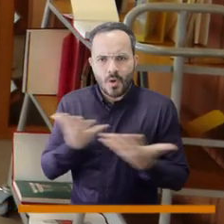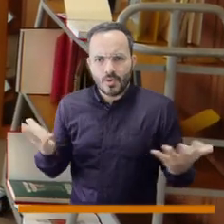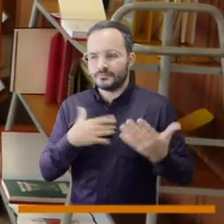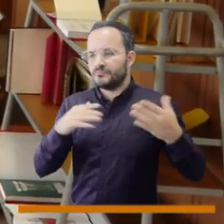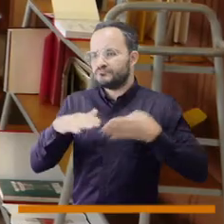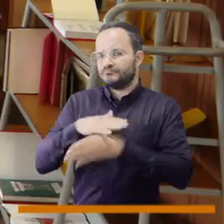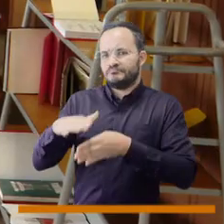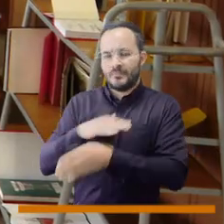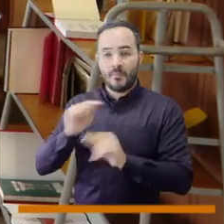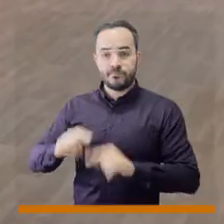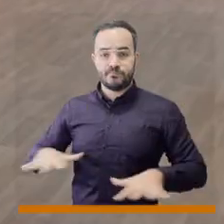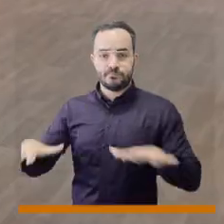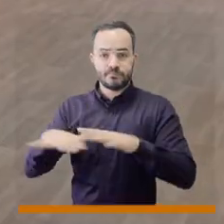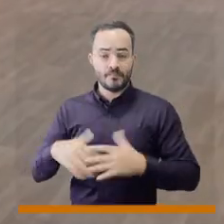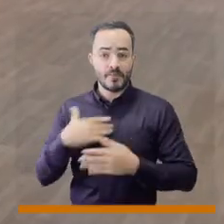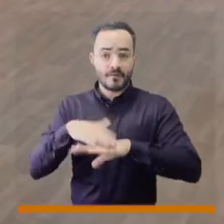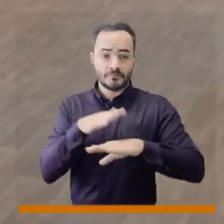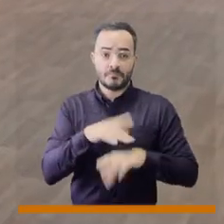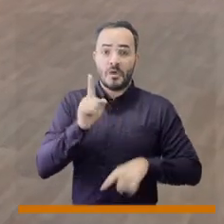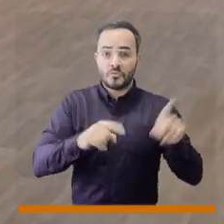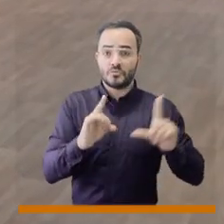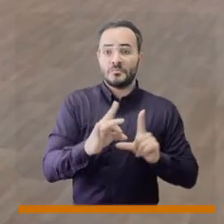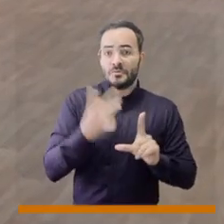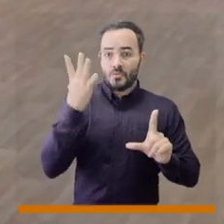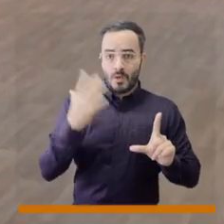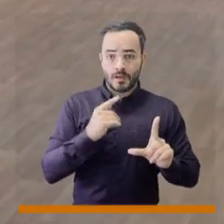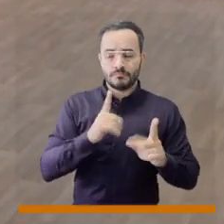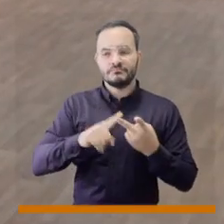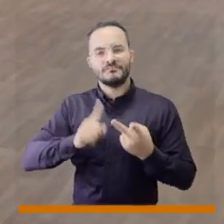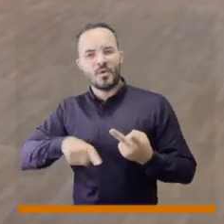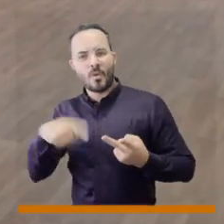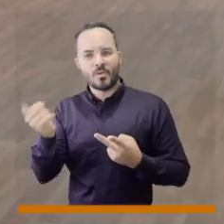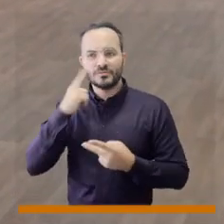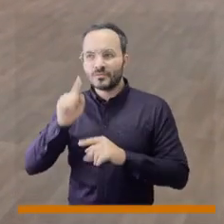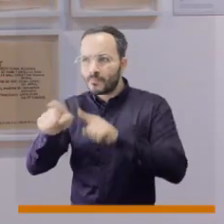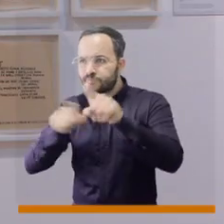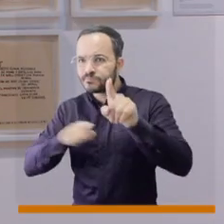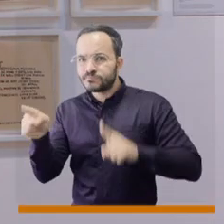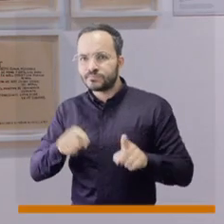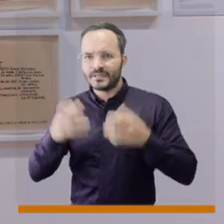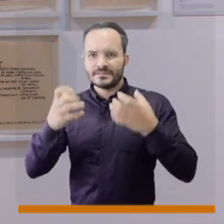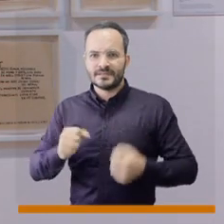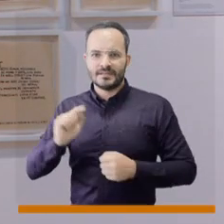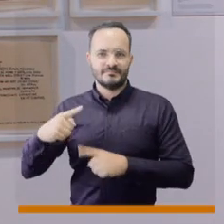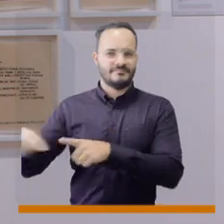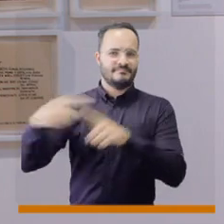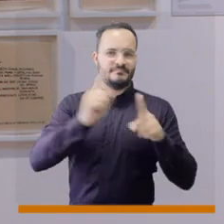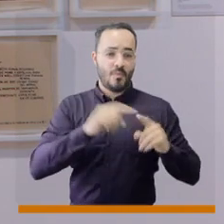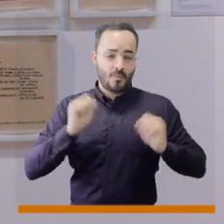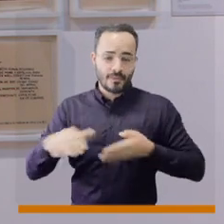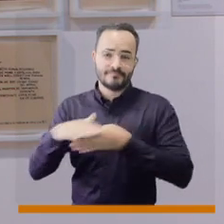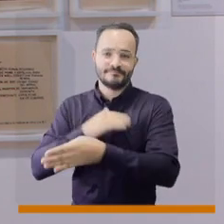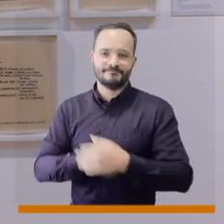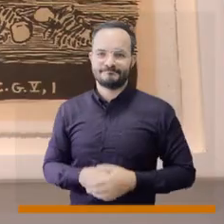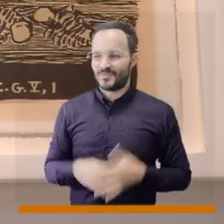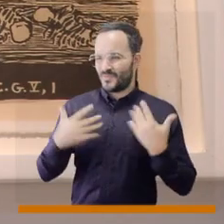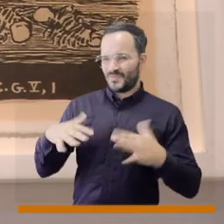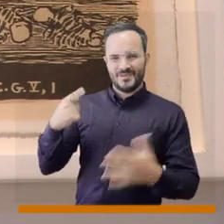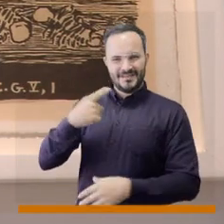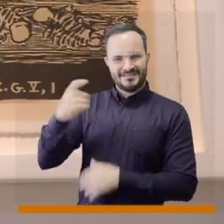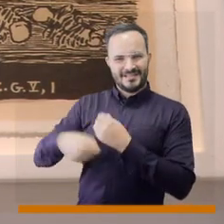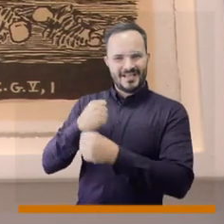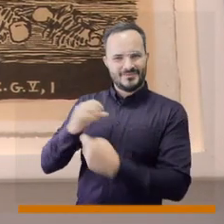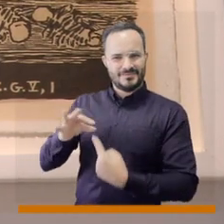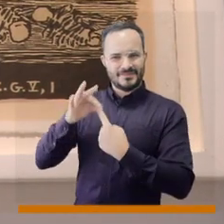materiales y recursos que el banco dispone no solo en sus sedes virtuales sino en las sedes físicas por todo el país. Que este